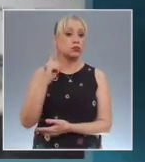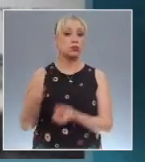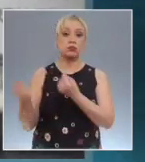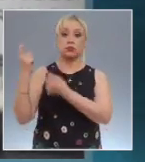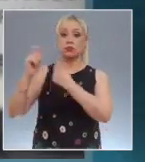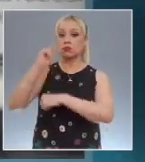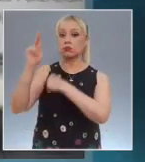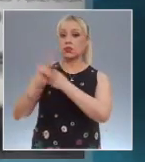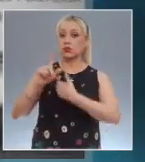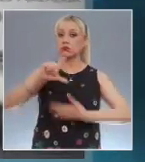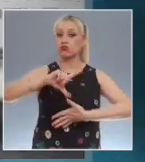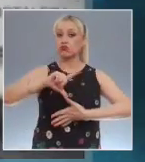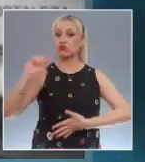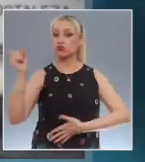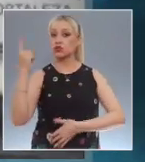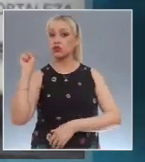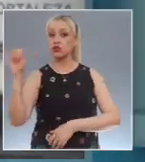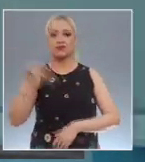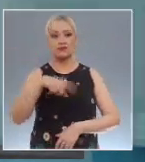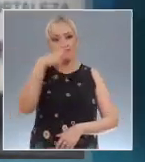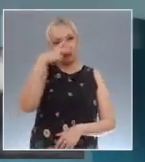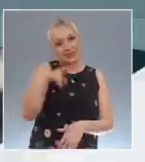Federación, Lilian Moreno.